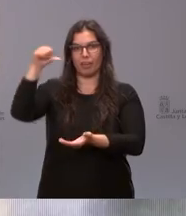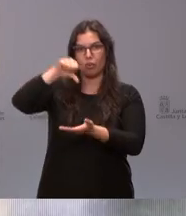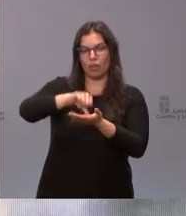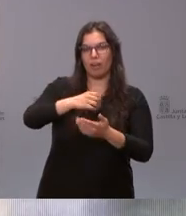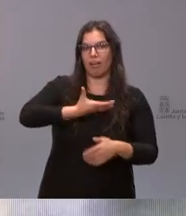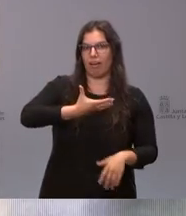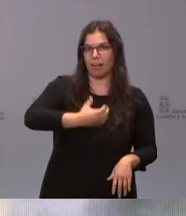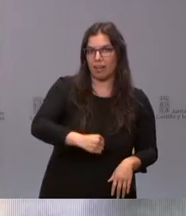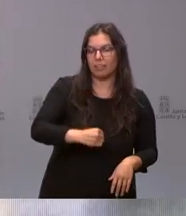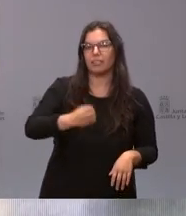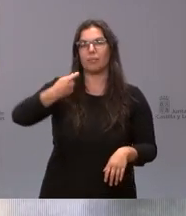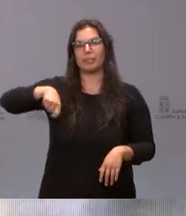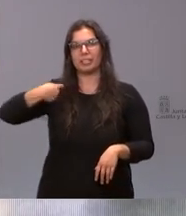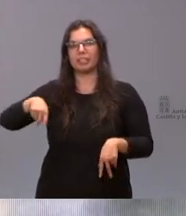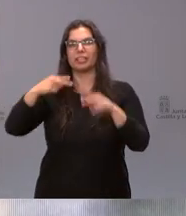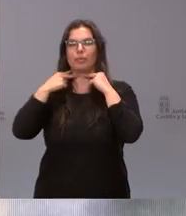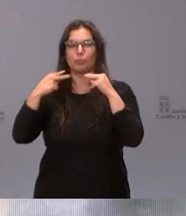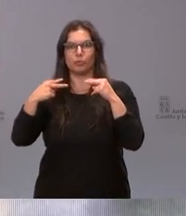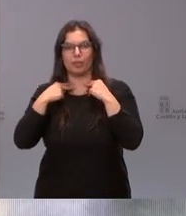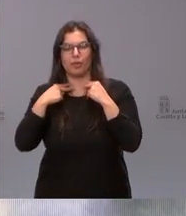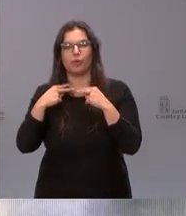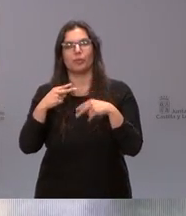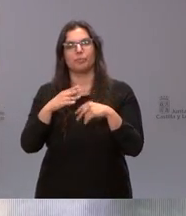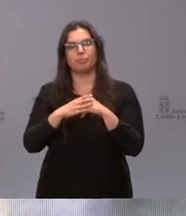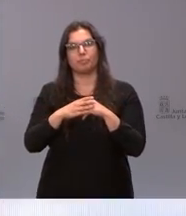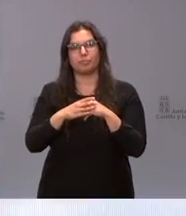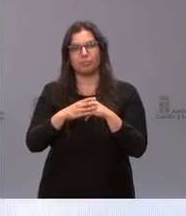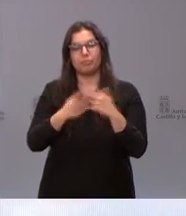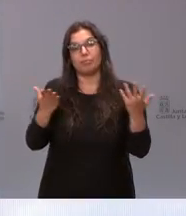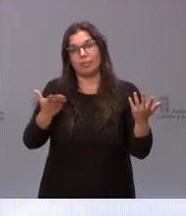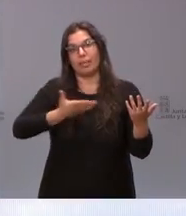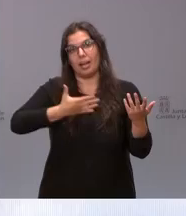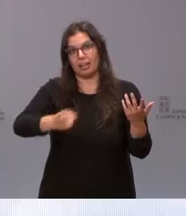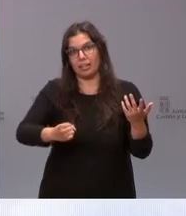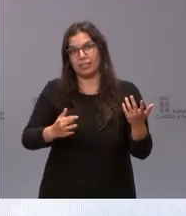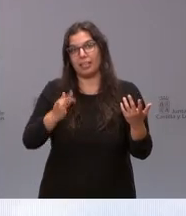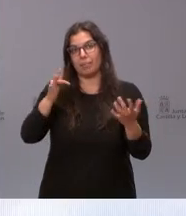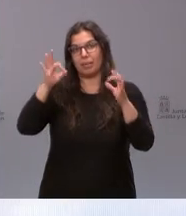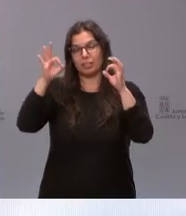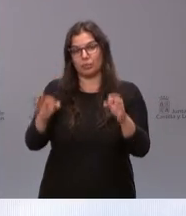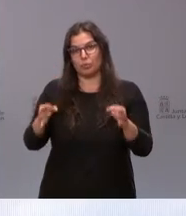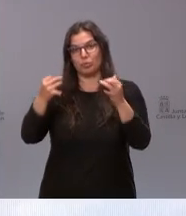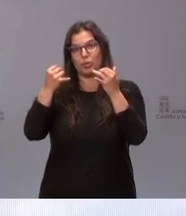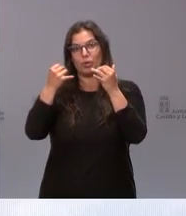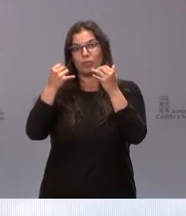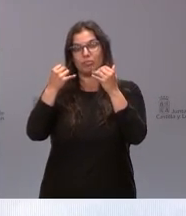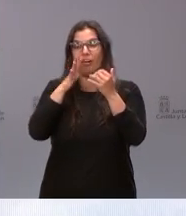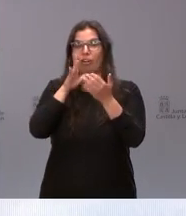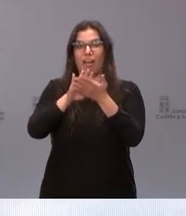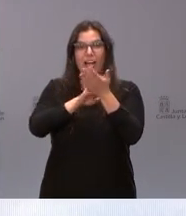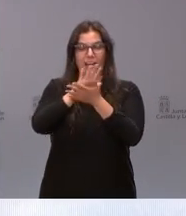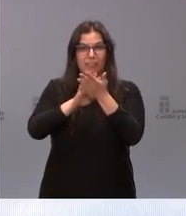alcalde del presidente de la diputación y bueno al alcalde estamos en fientas en la ciudad de Burgos comentábamos ahora